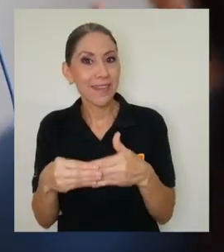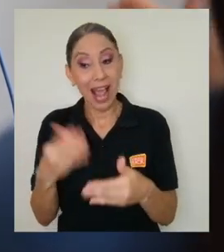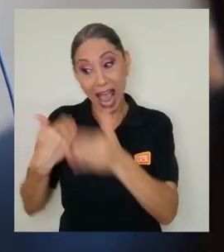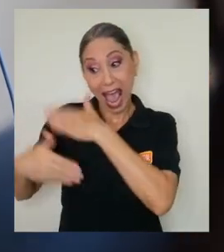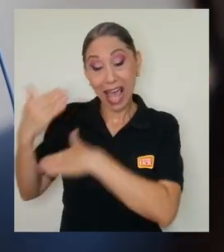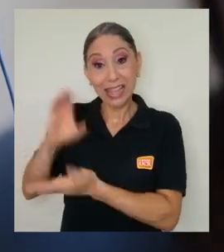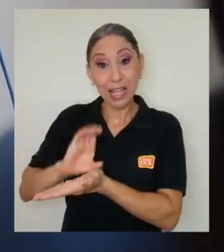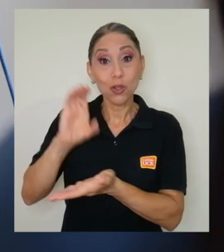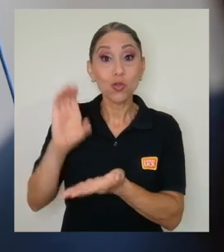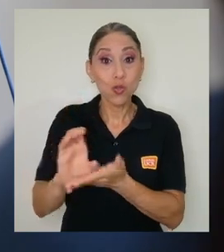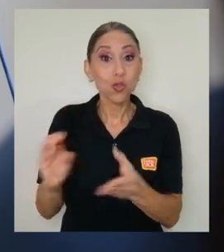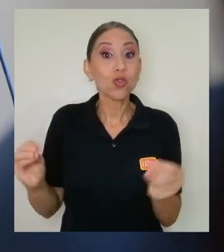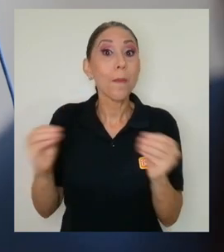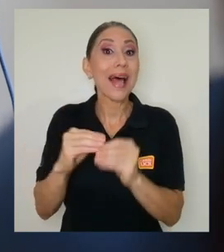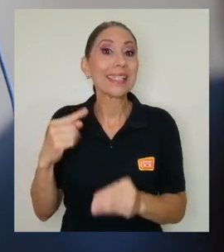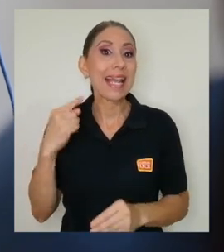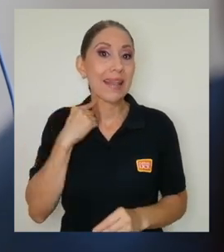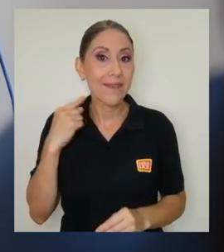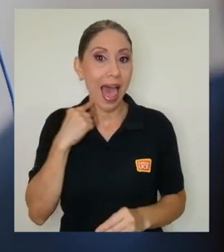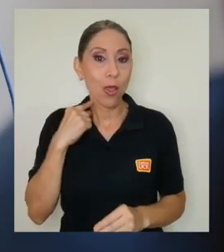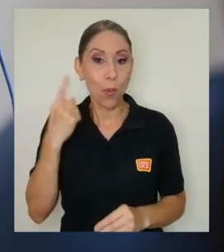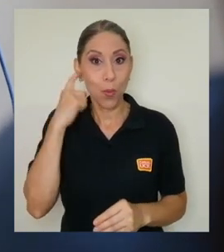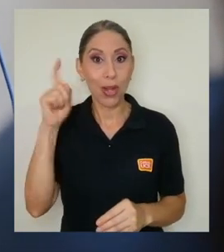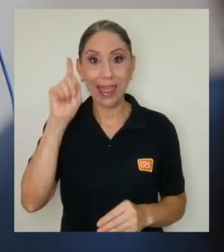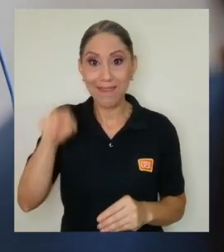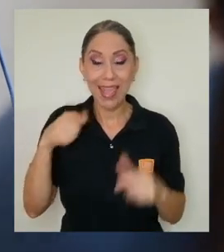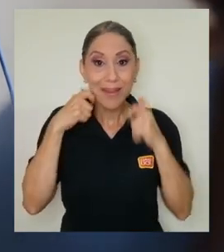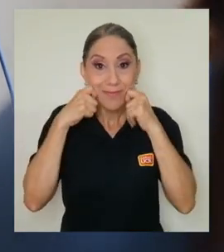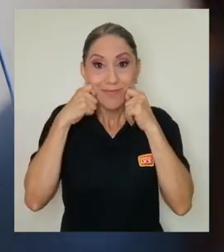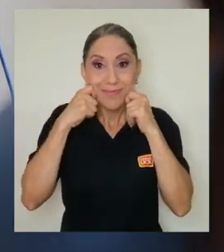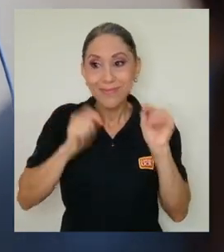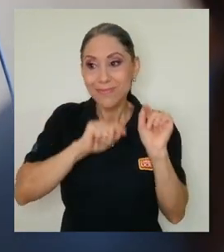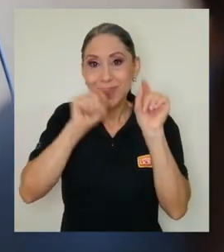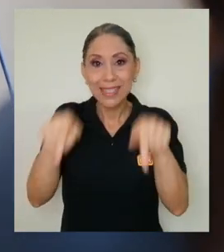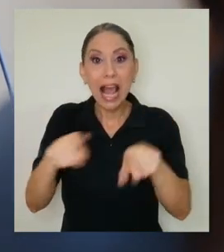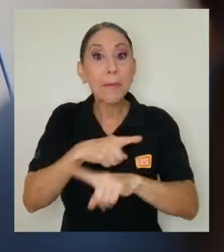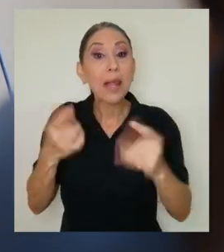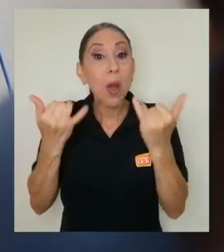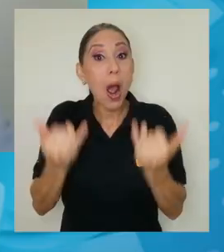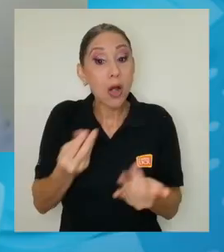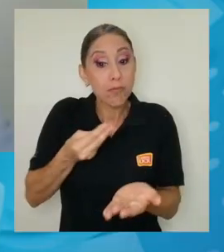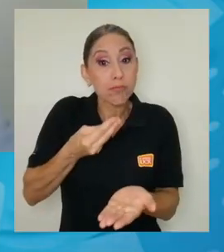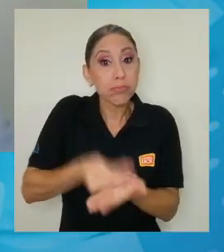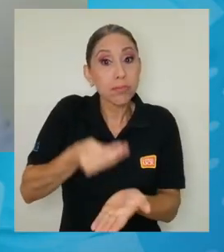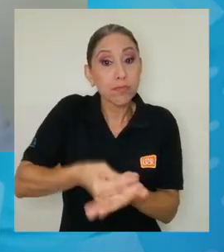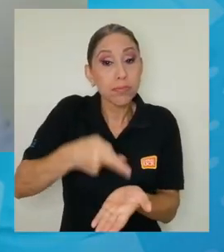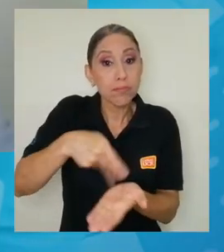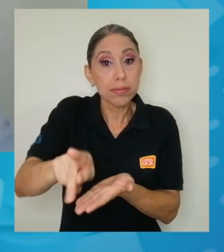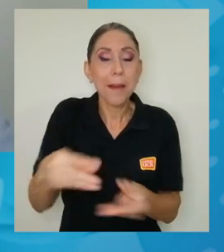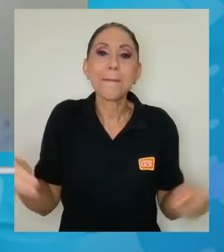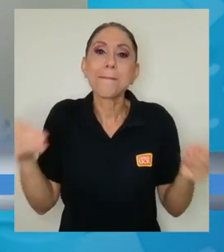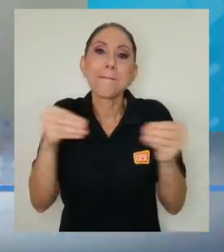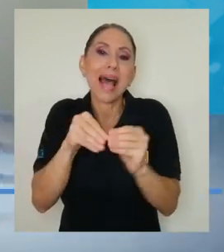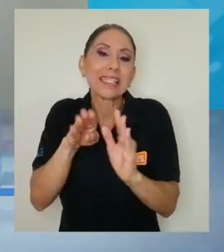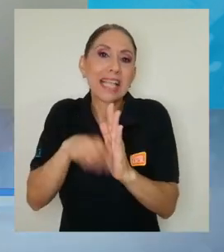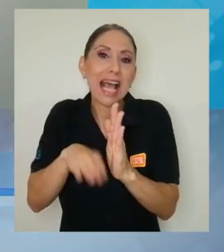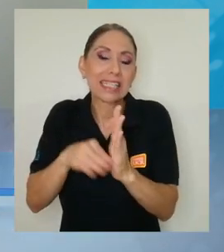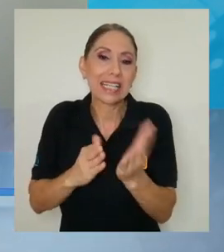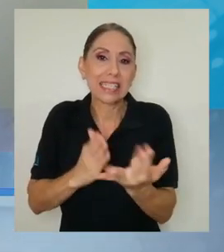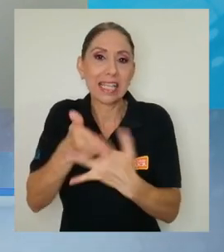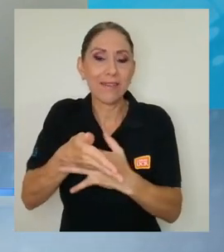más elevado cuando eran clases presenciales y ahora, digamos, el costo es más accesible. Y además tenemos la